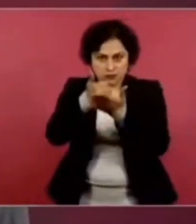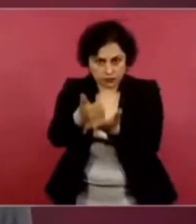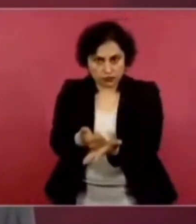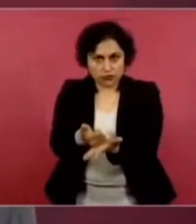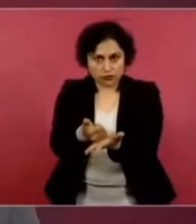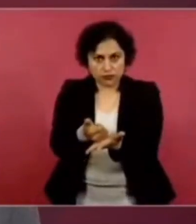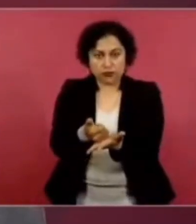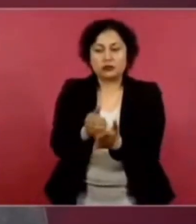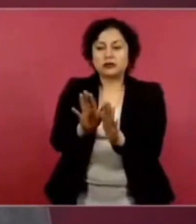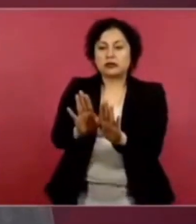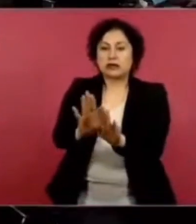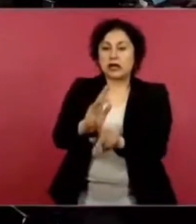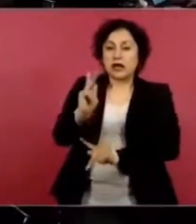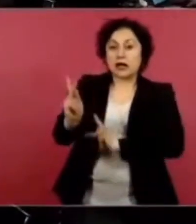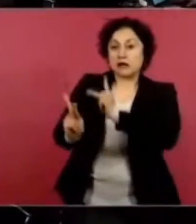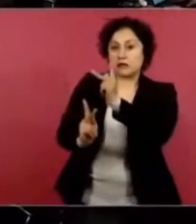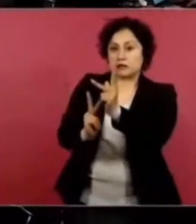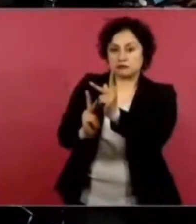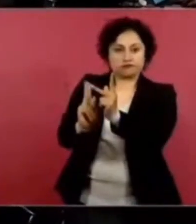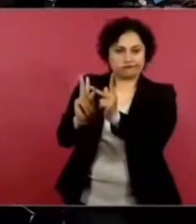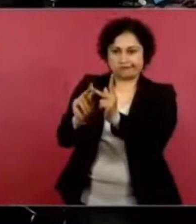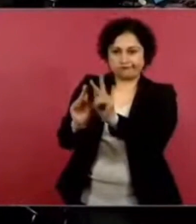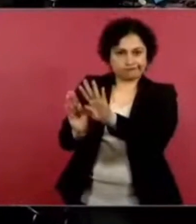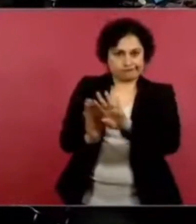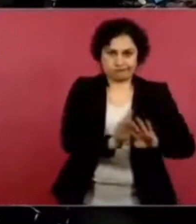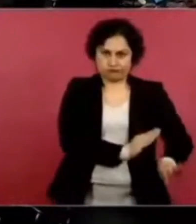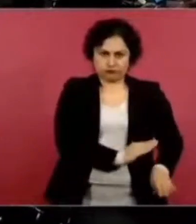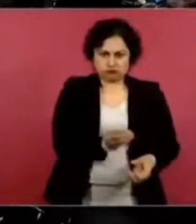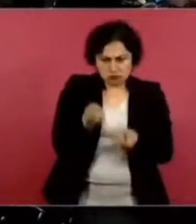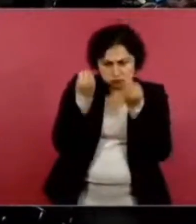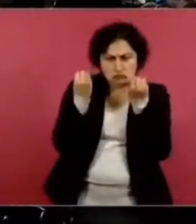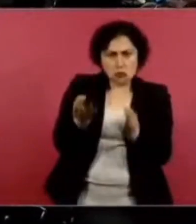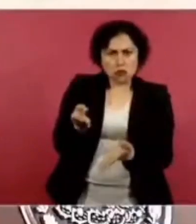directo.